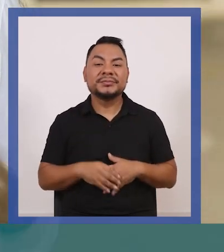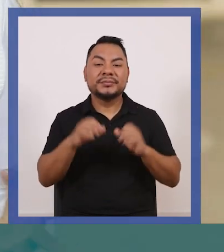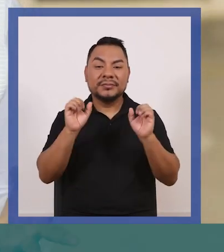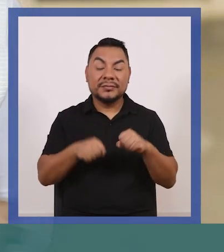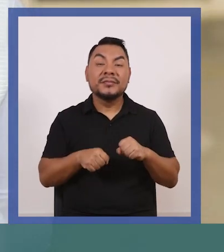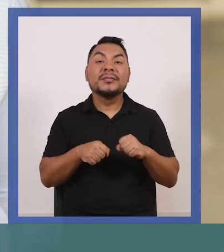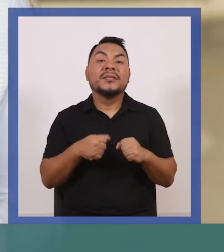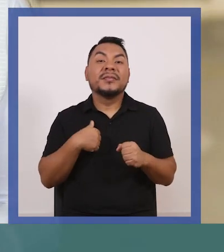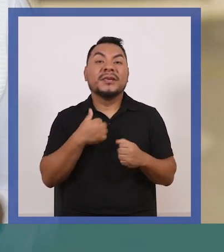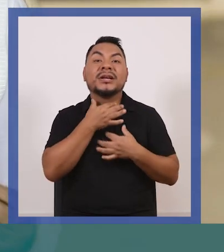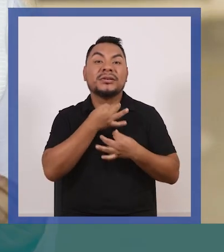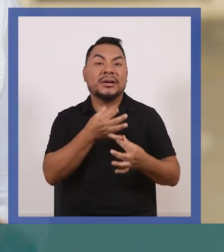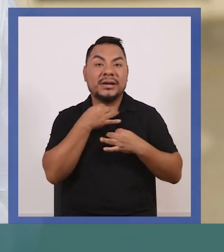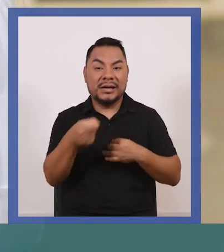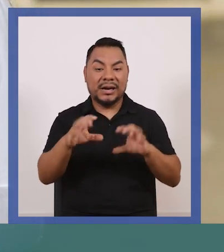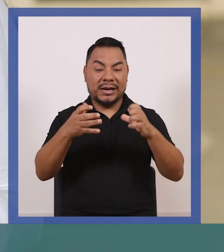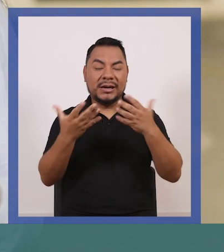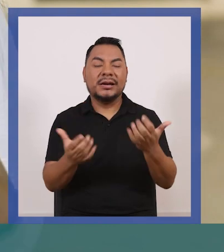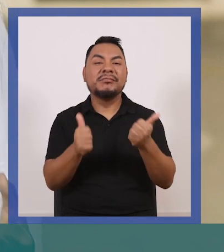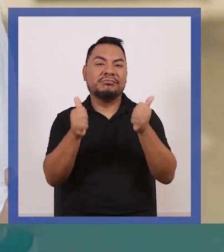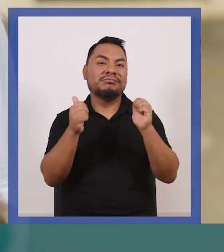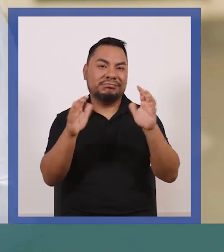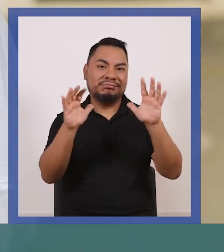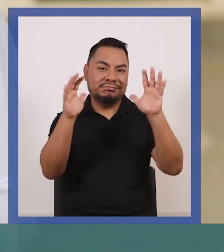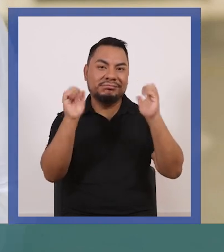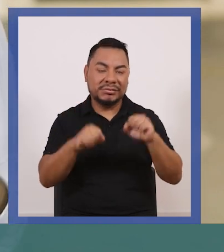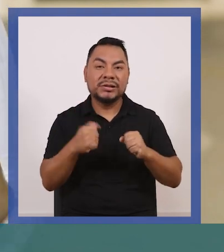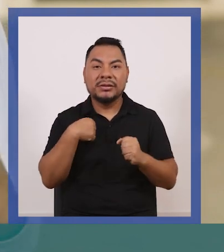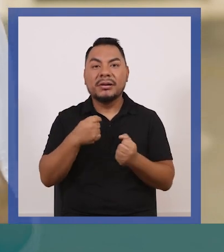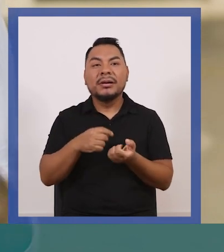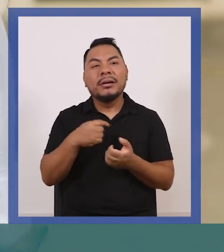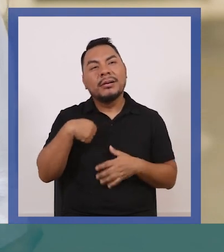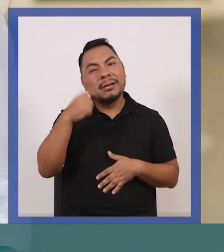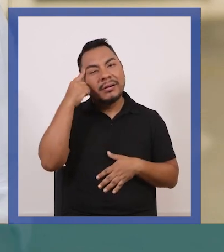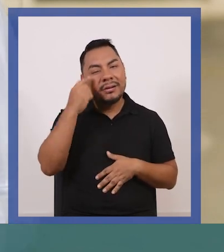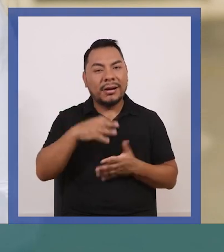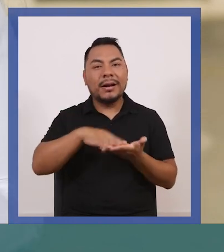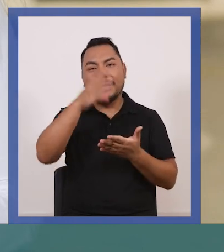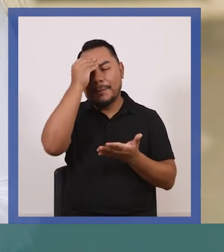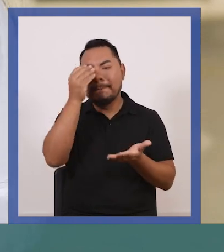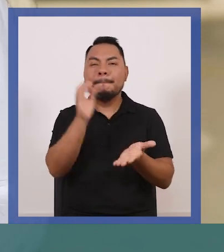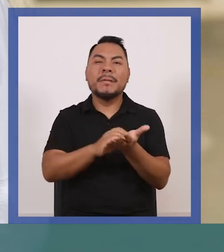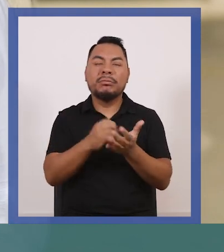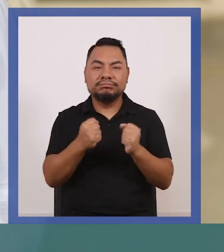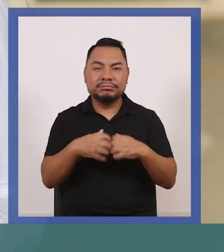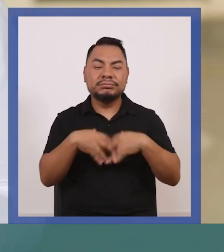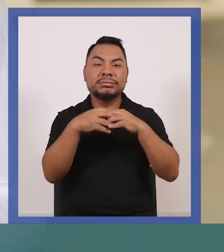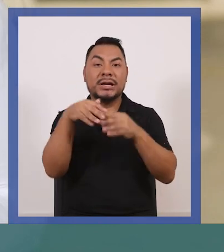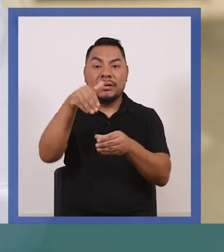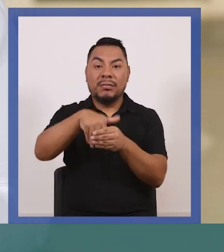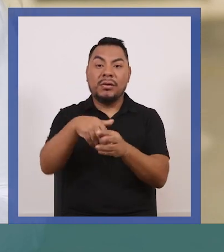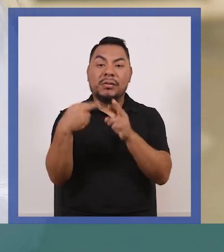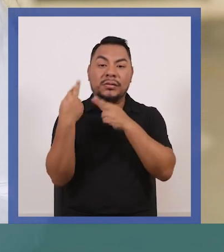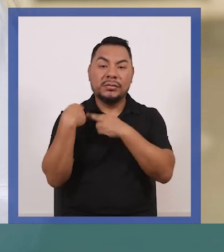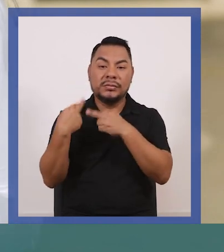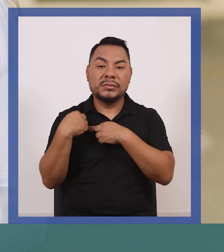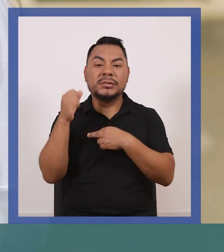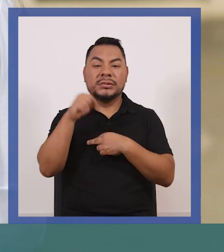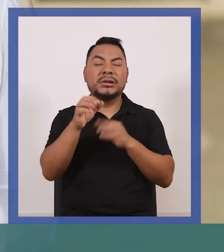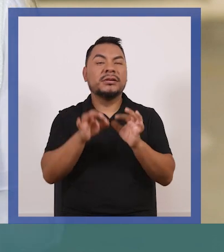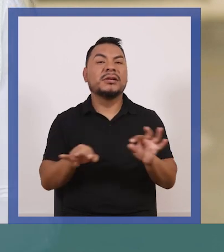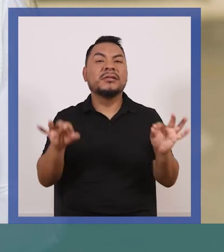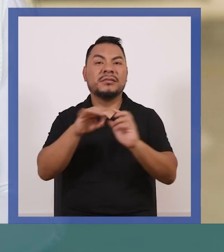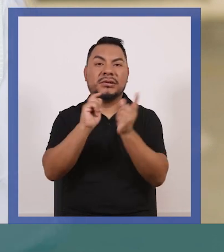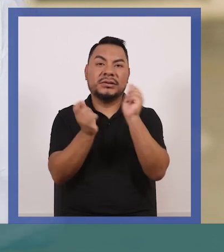En general, me ha parecido interesante, entretenida y increíble y he reforzado la idea de que el voto responsable es